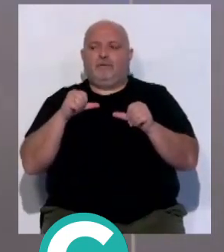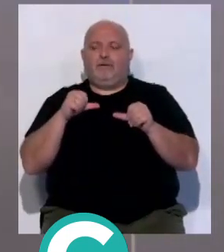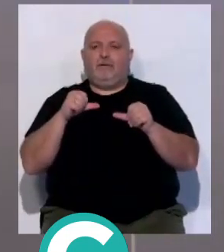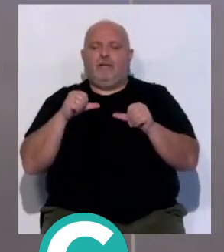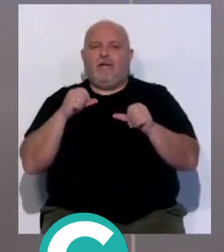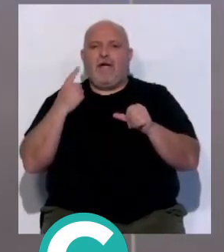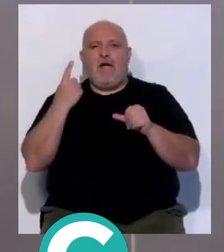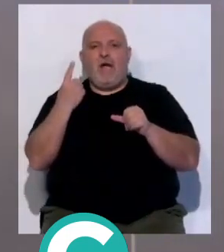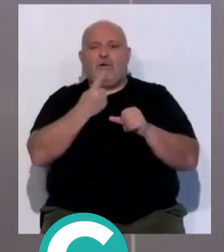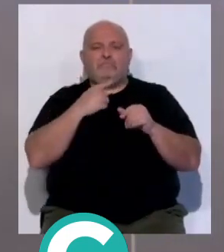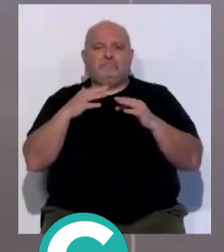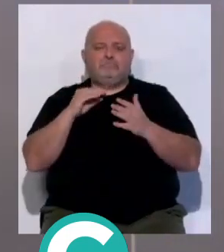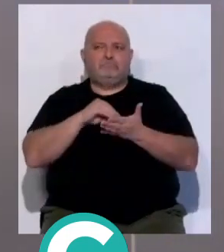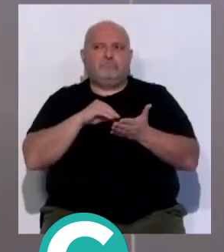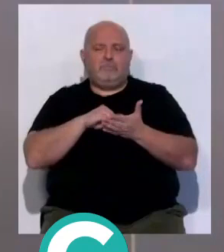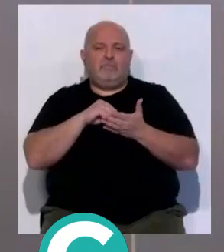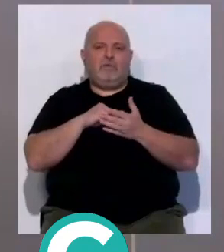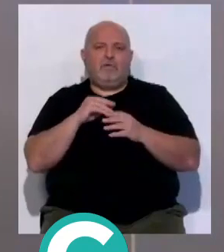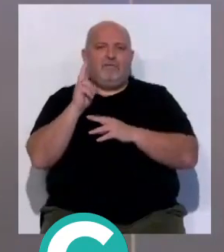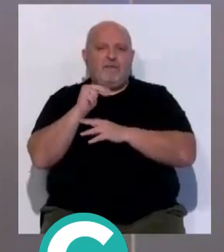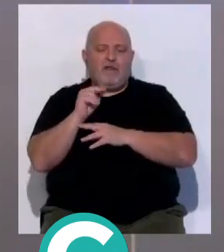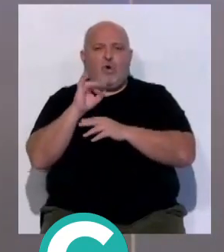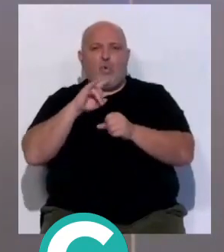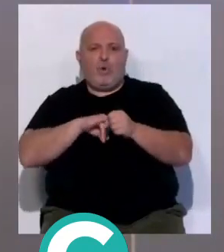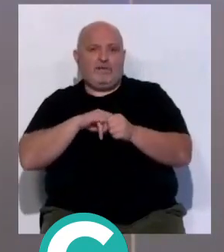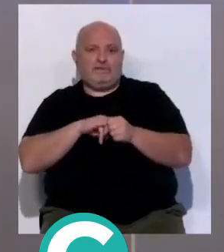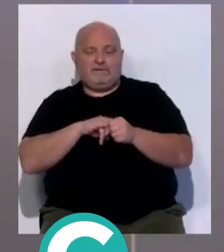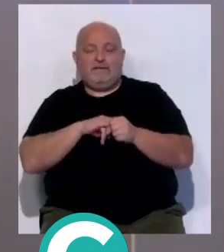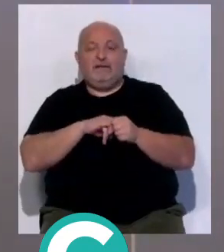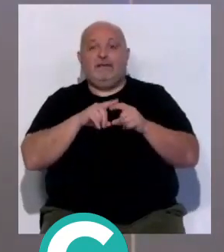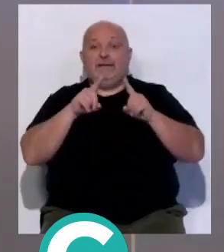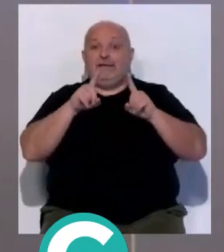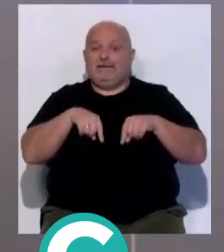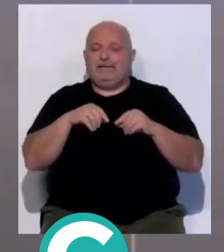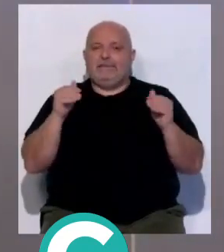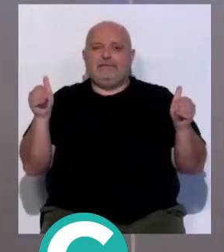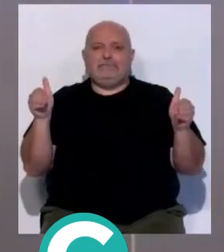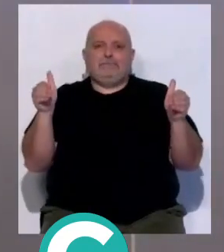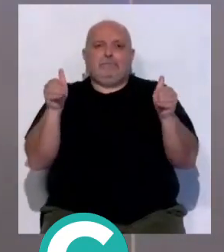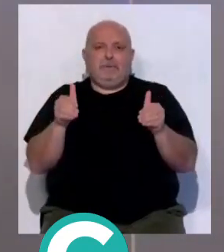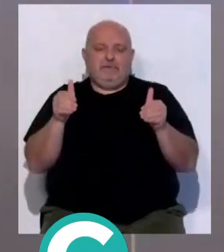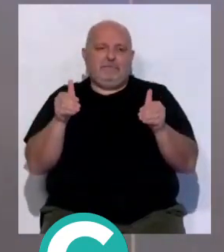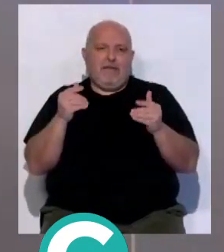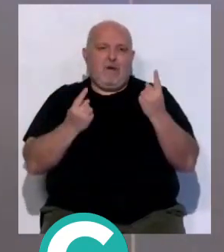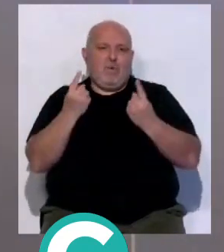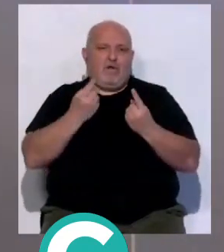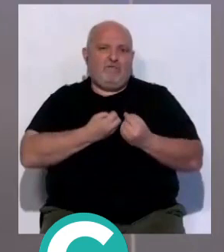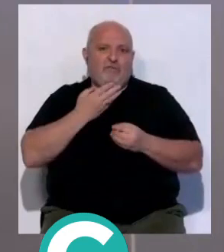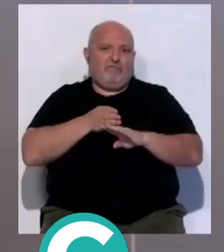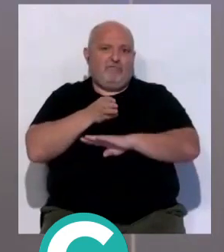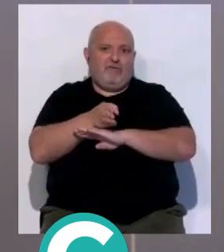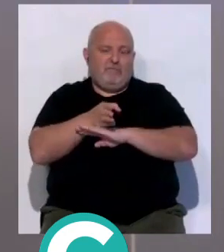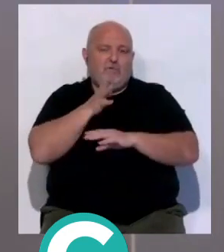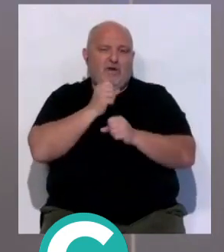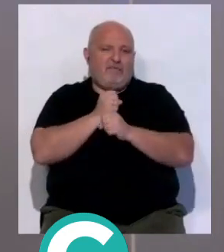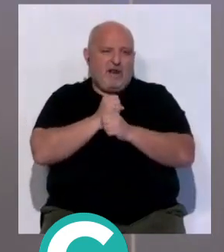claro, el Cádiz ha jugado muchos partidos viernes o lunes, eso también reduce el número de aficionados que van al fútbol